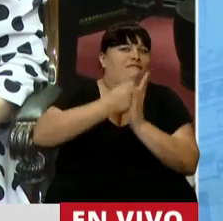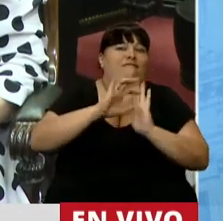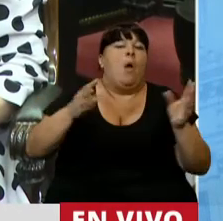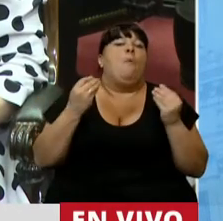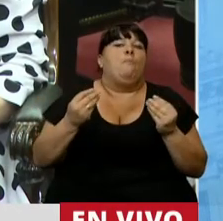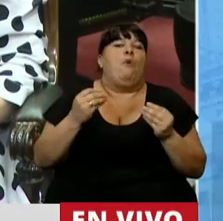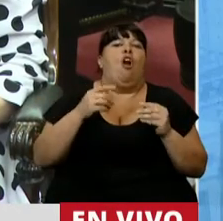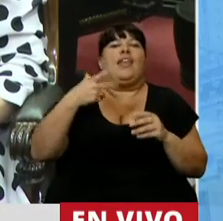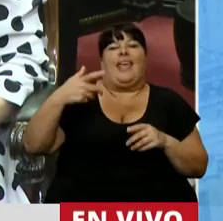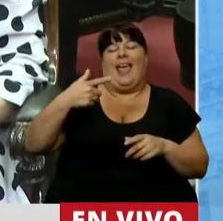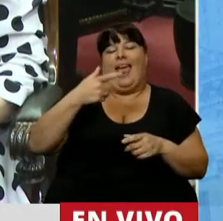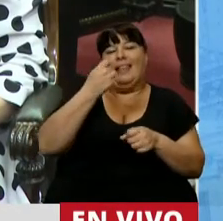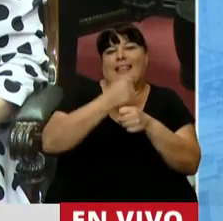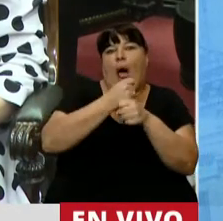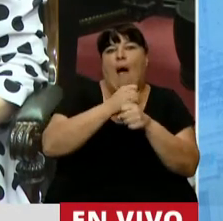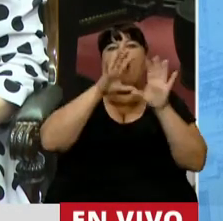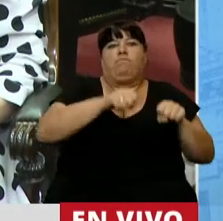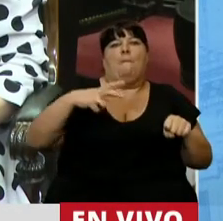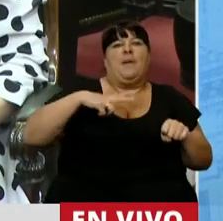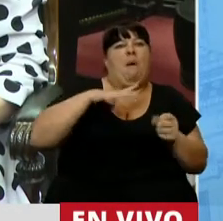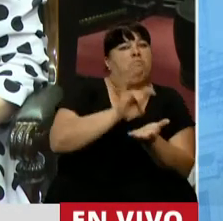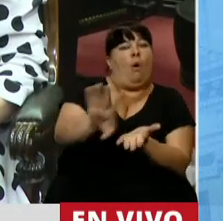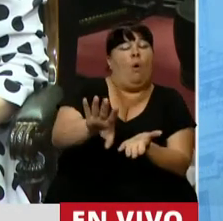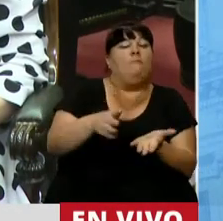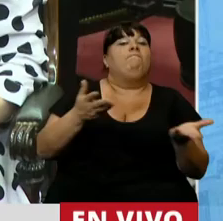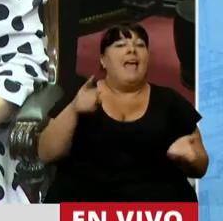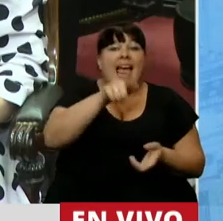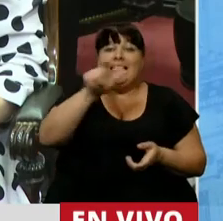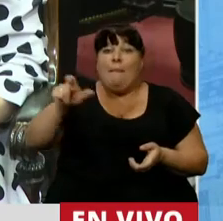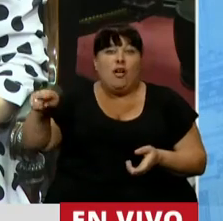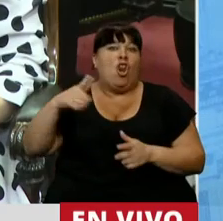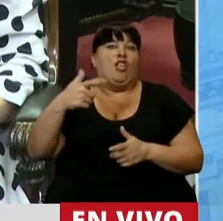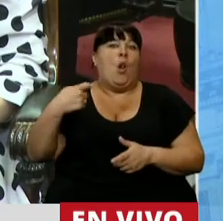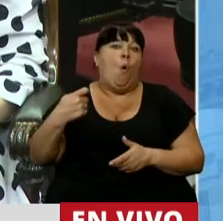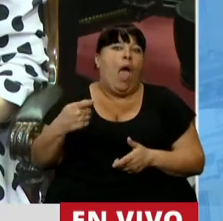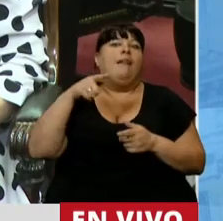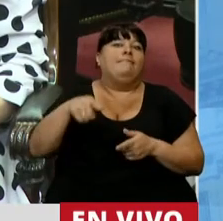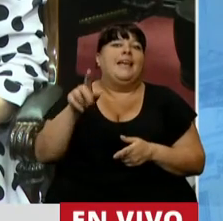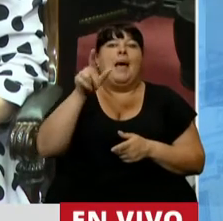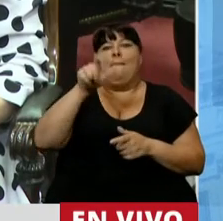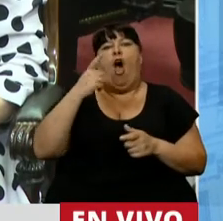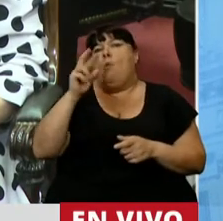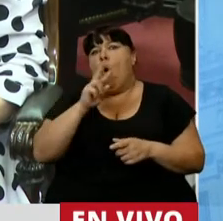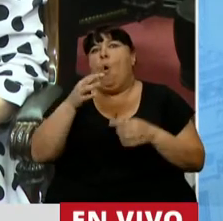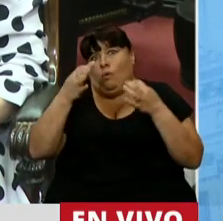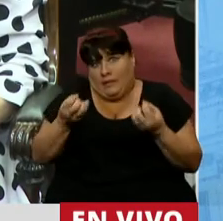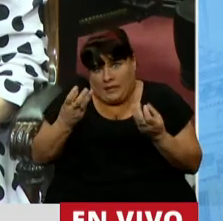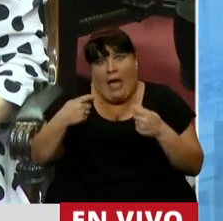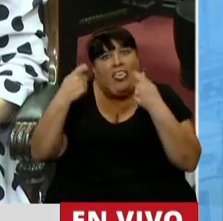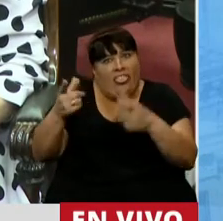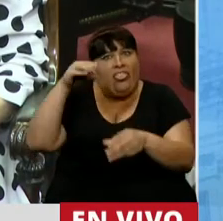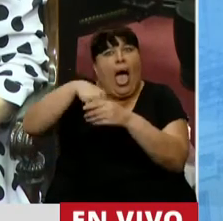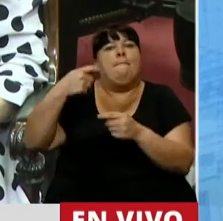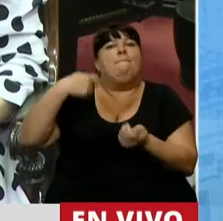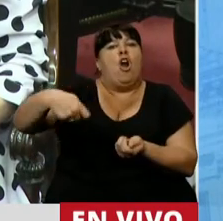fue privatizado y fue echado de sus lugares de trabajo, esos señores se quedaban sin jubilación y esas señoras era justo que se las